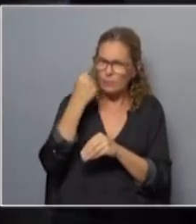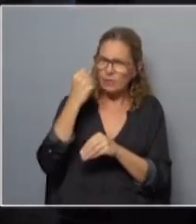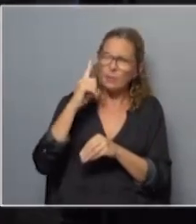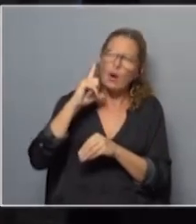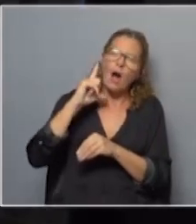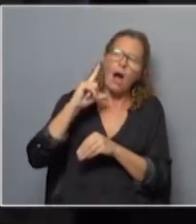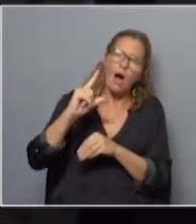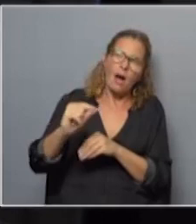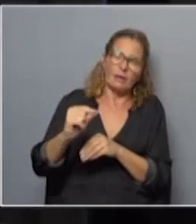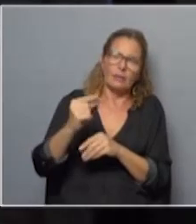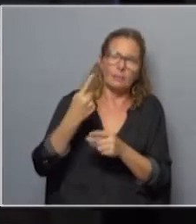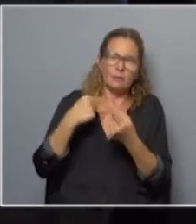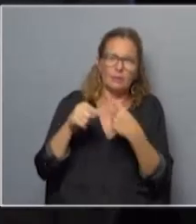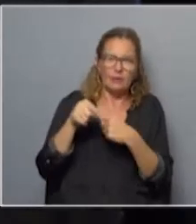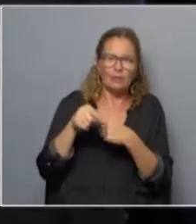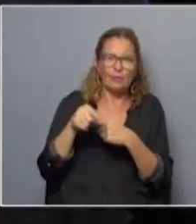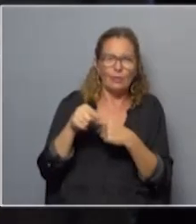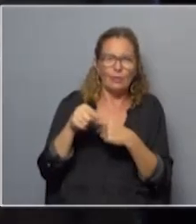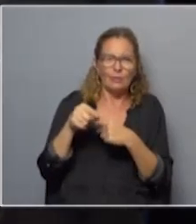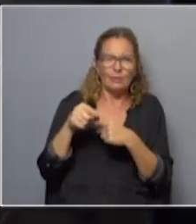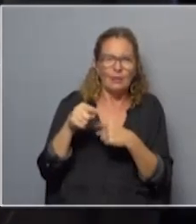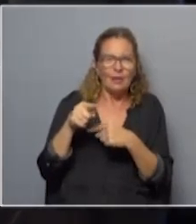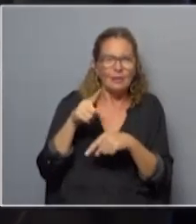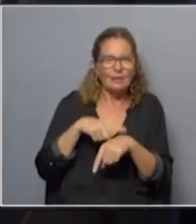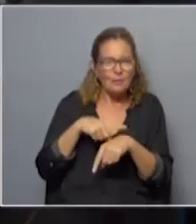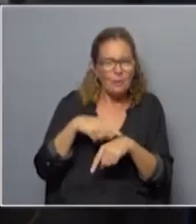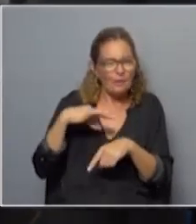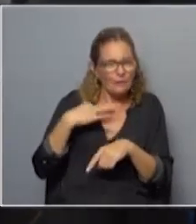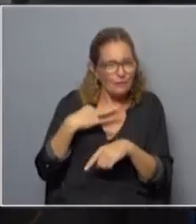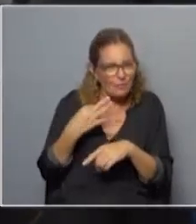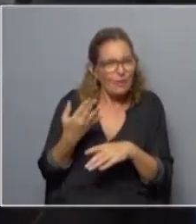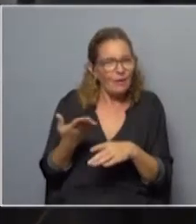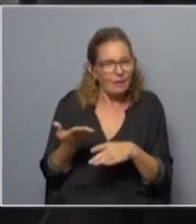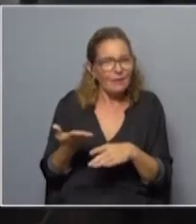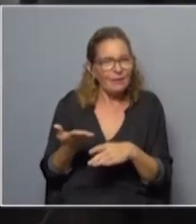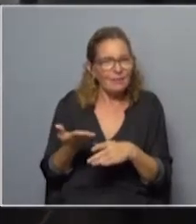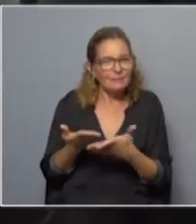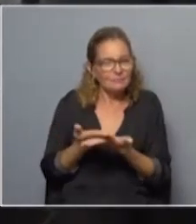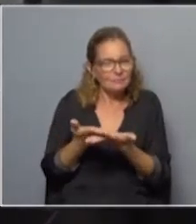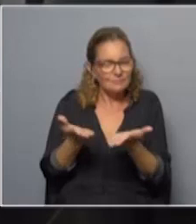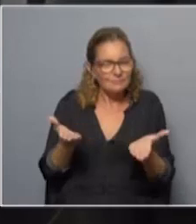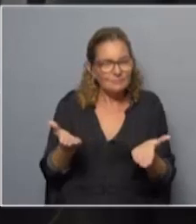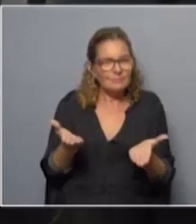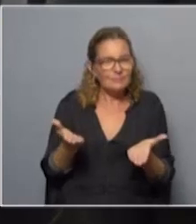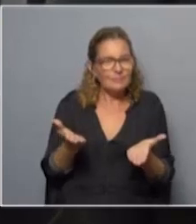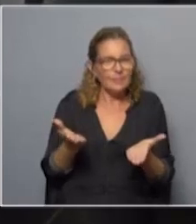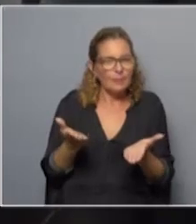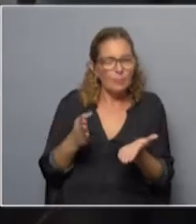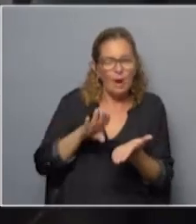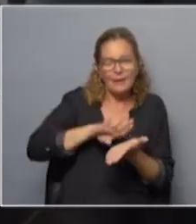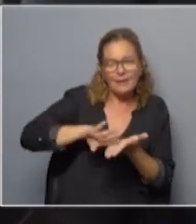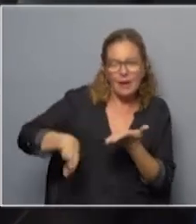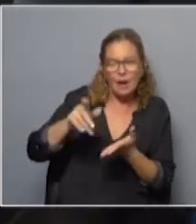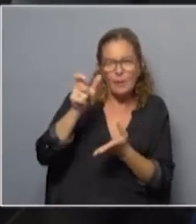larga, pero que en estos contextos en los que vivimos, bueno, tienden mucho más a quitar al otro,